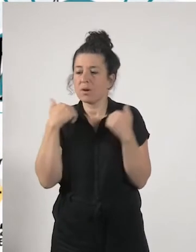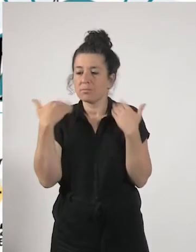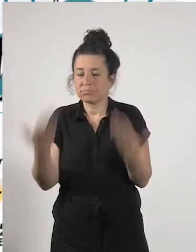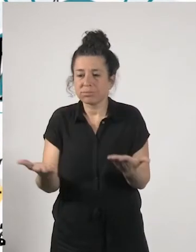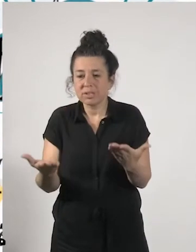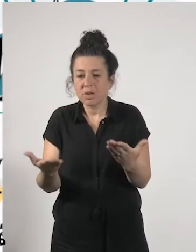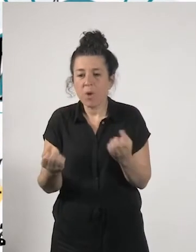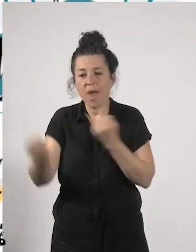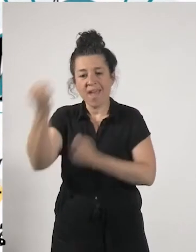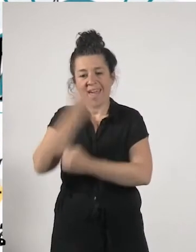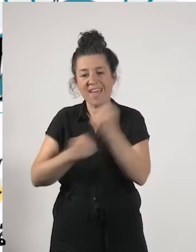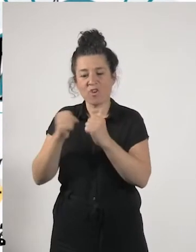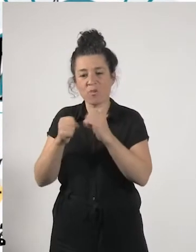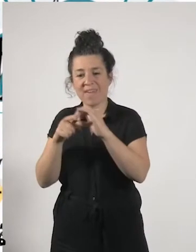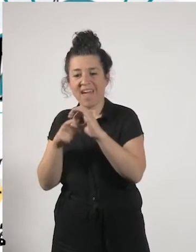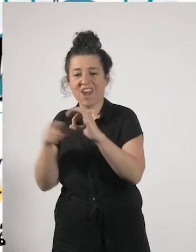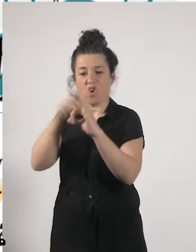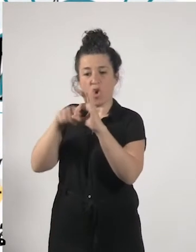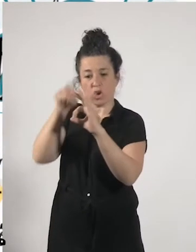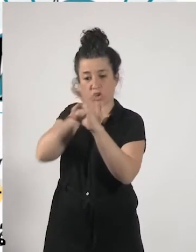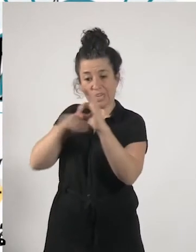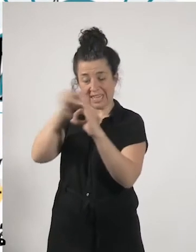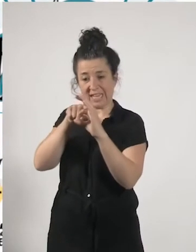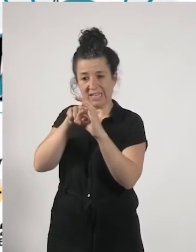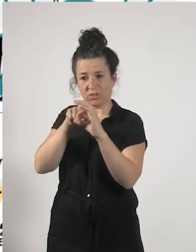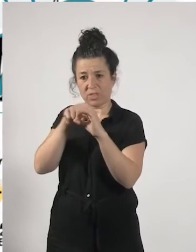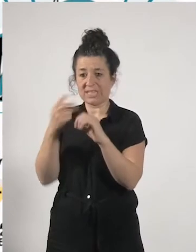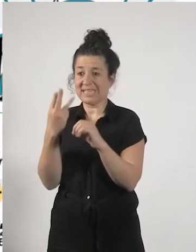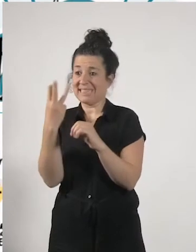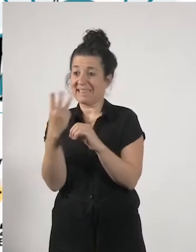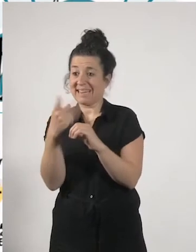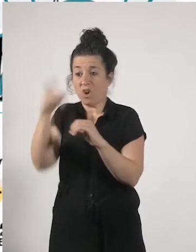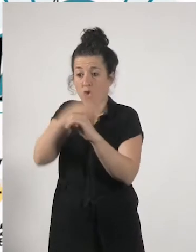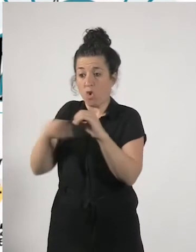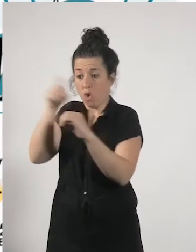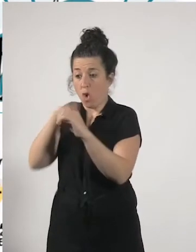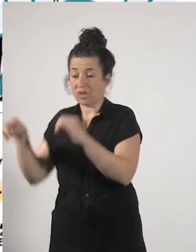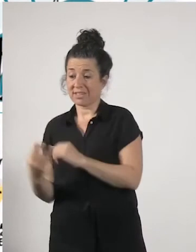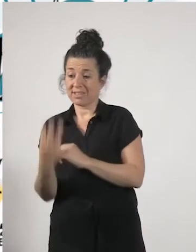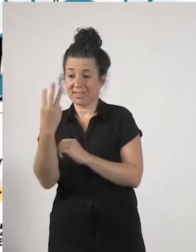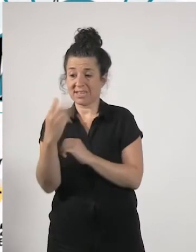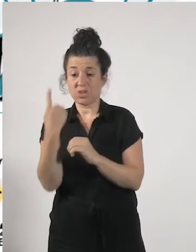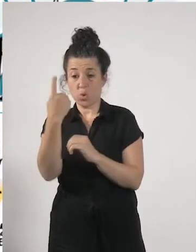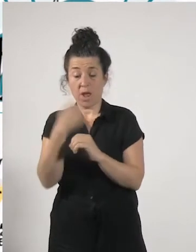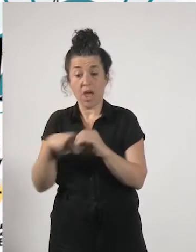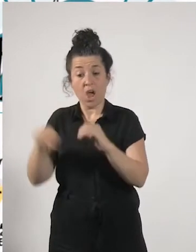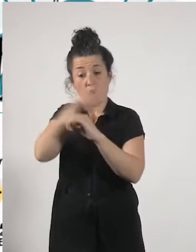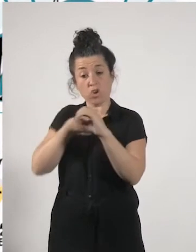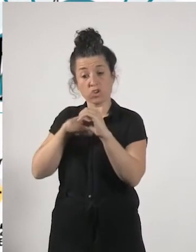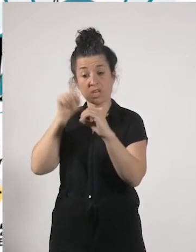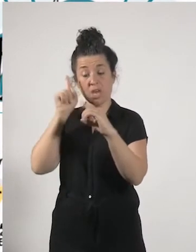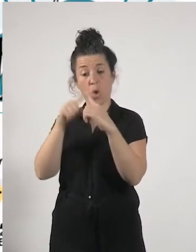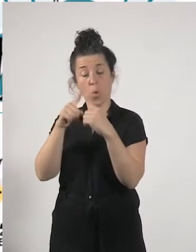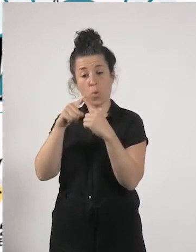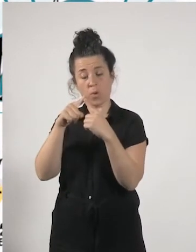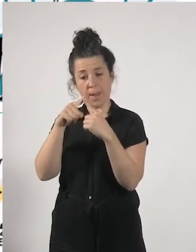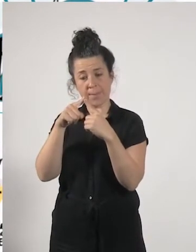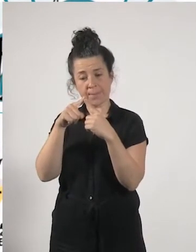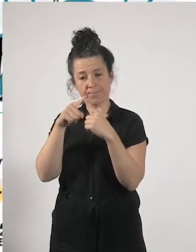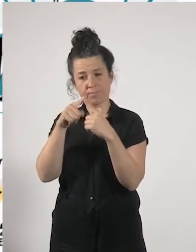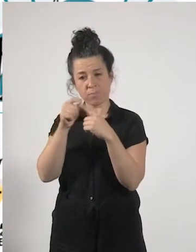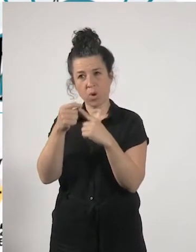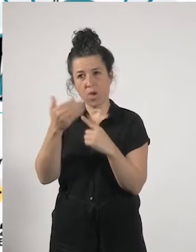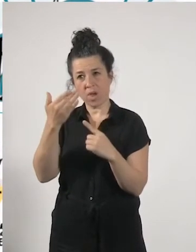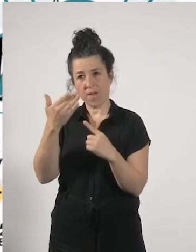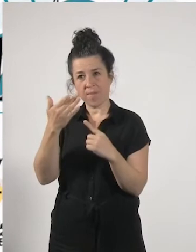rosquilla y han salido como tres tres rosquillas una primera rosquilla que tenía más que ver con esta idea central